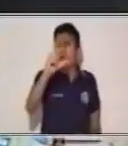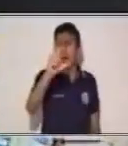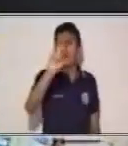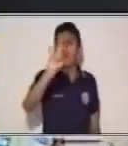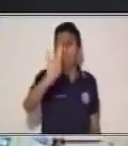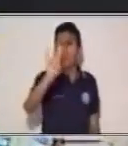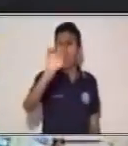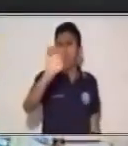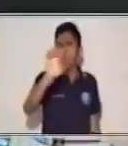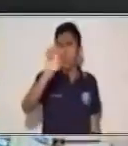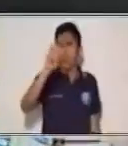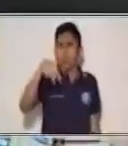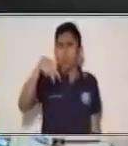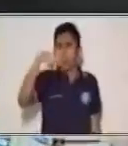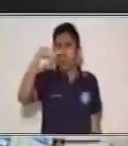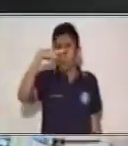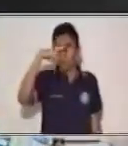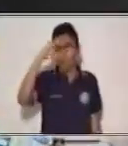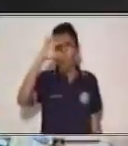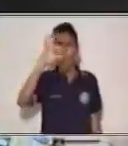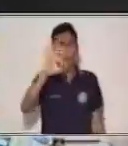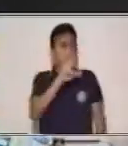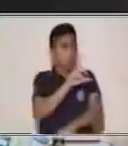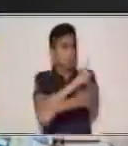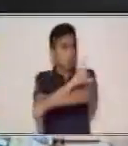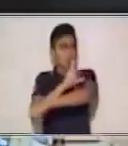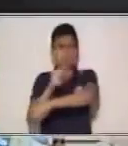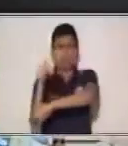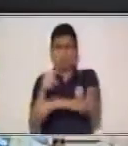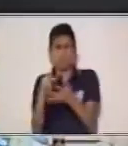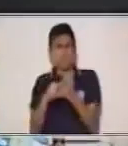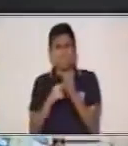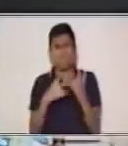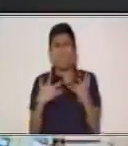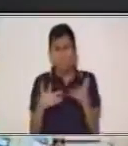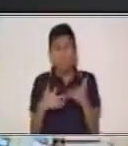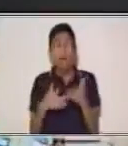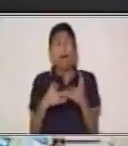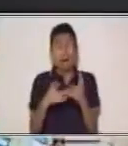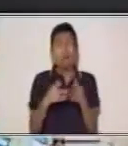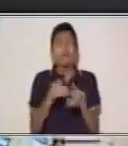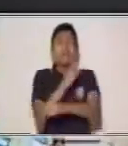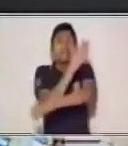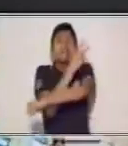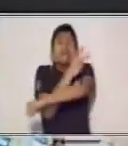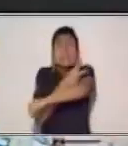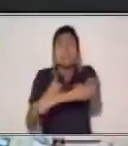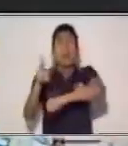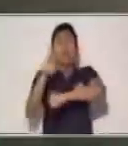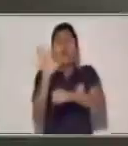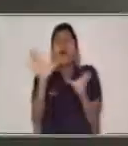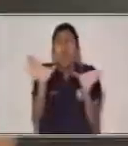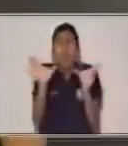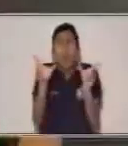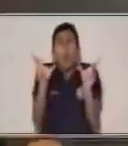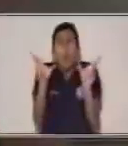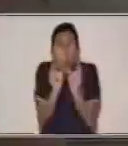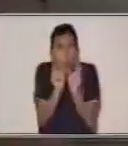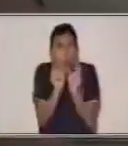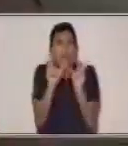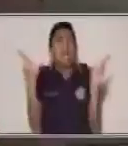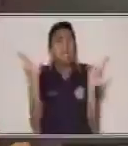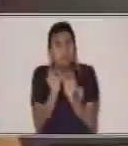Primero, el cuento es una narración corta. ¿Sí? El cuento es una narración corta.